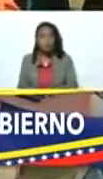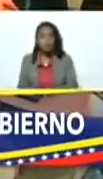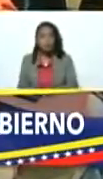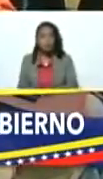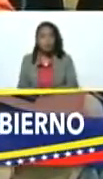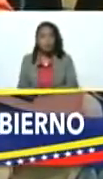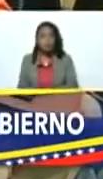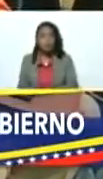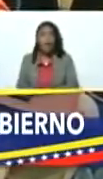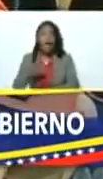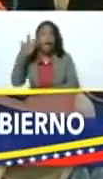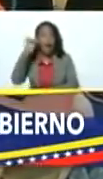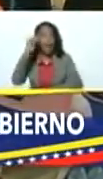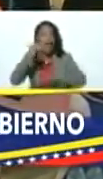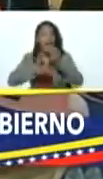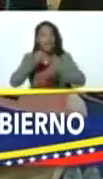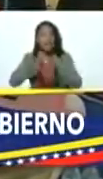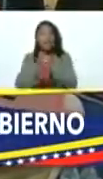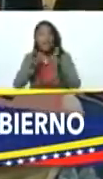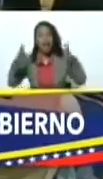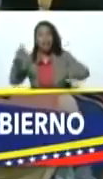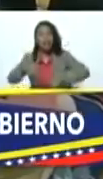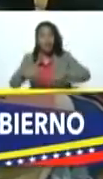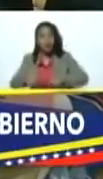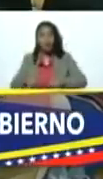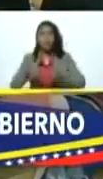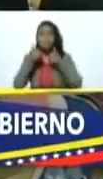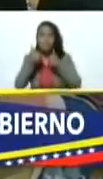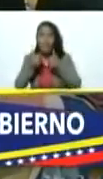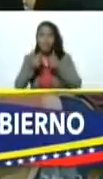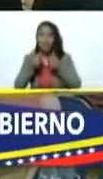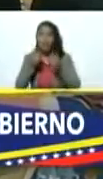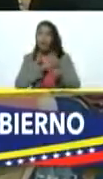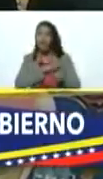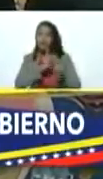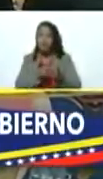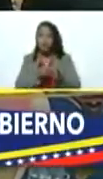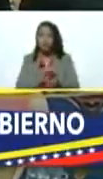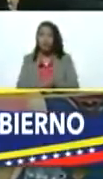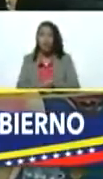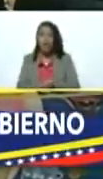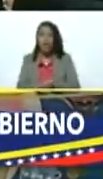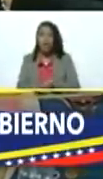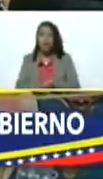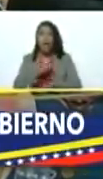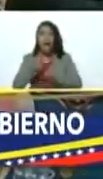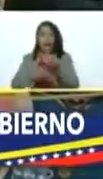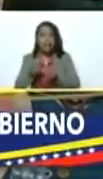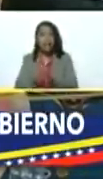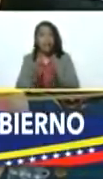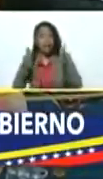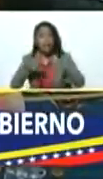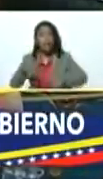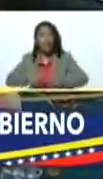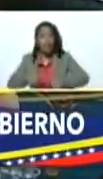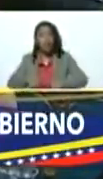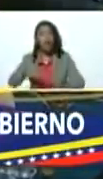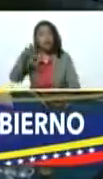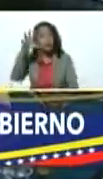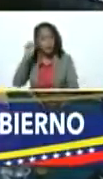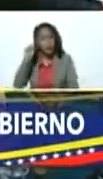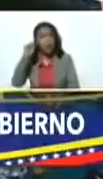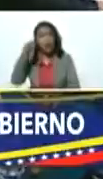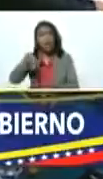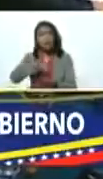hay que hacer un gran esfuerzo con buena voluntad hay que hacer un gran esfuerzo de entendimiento